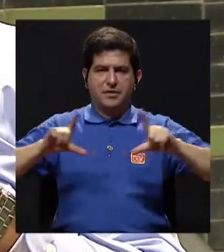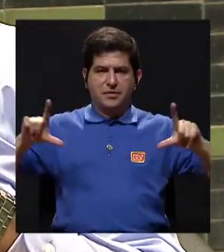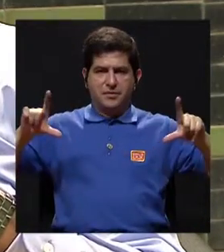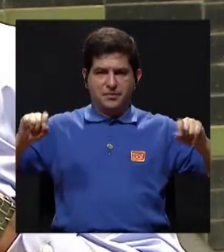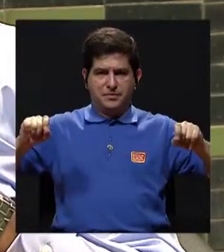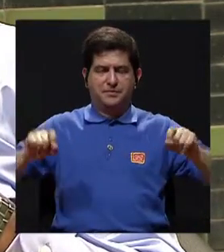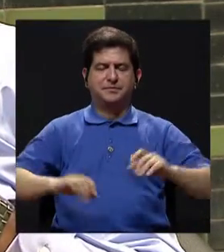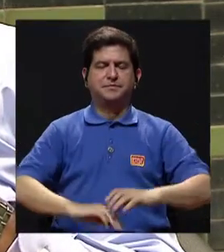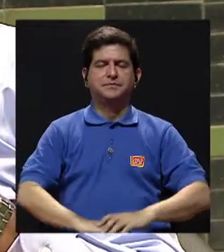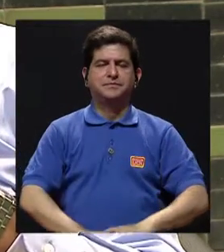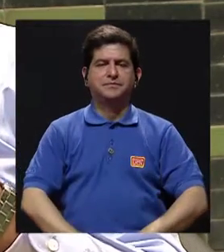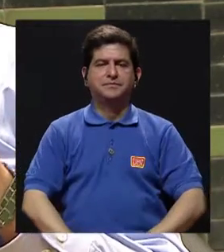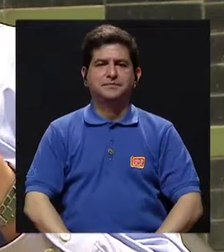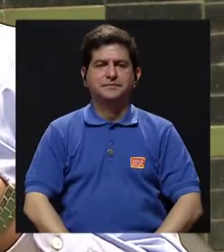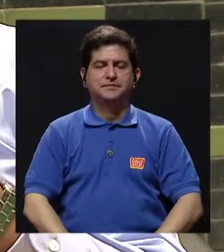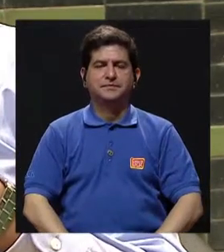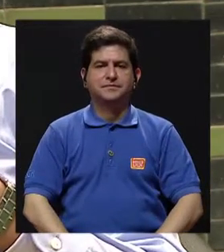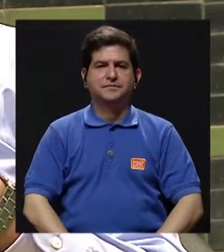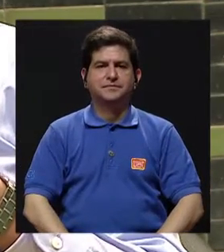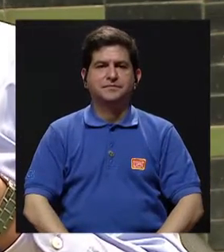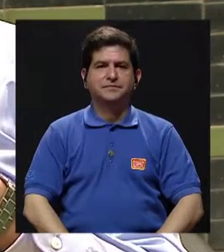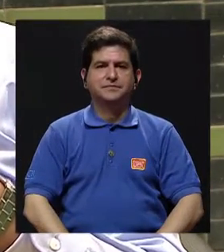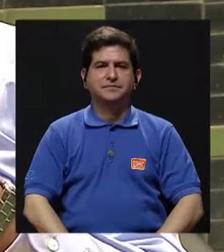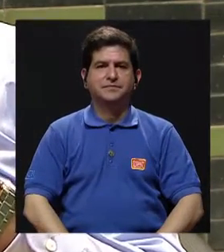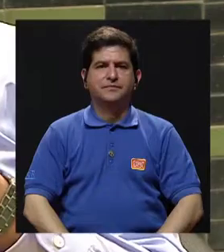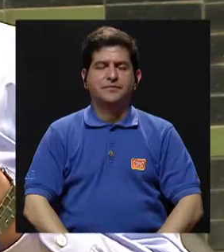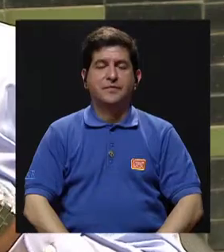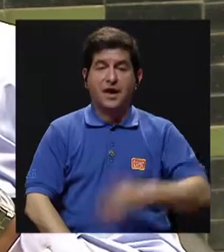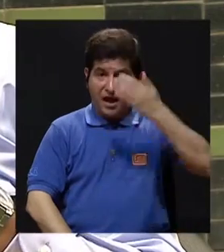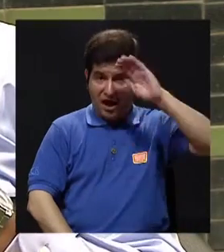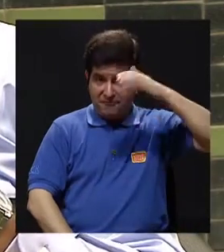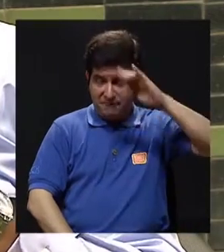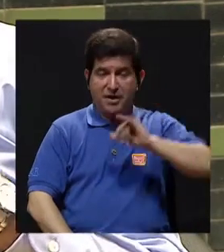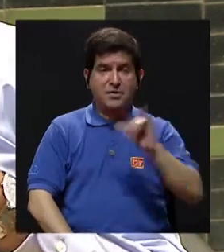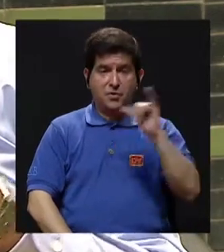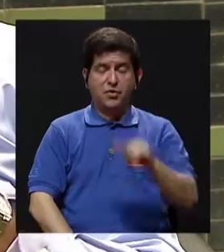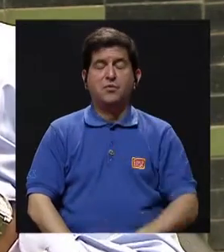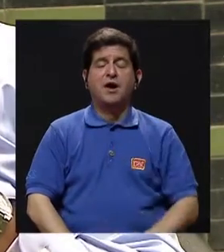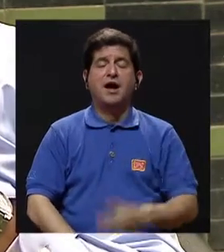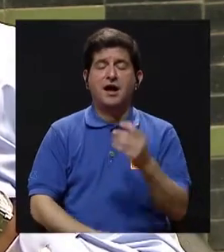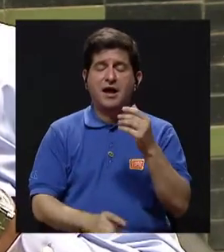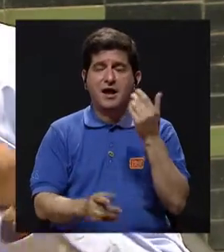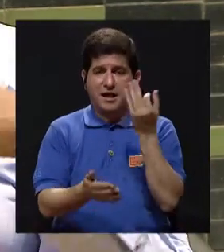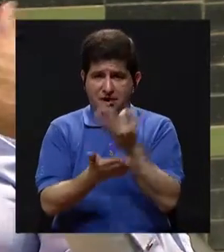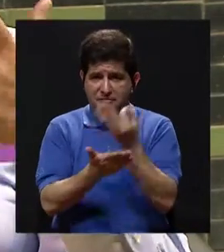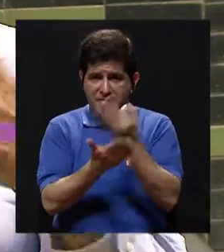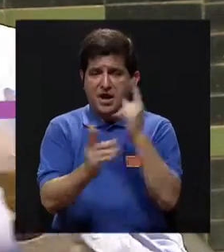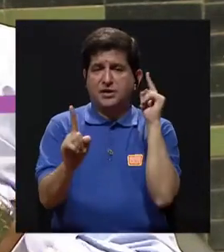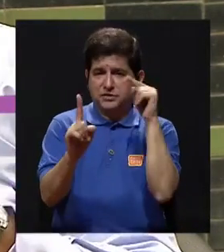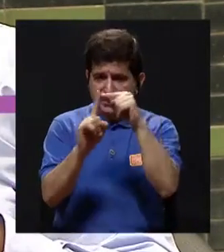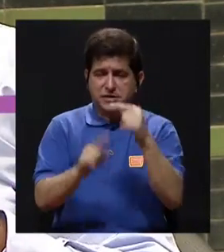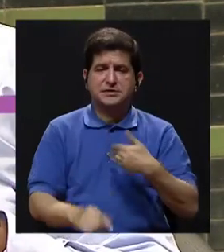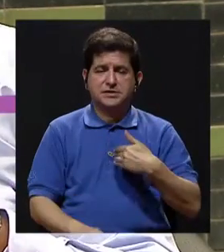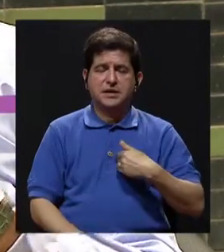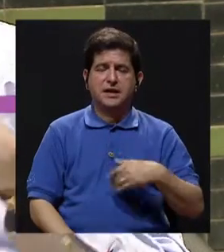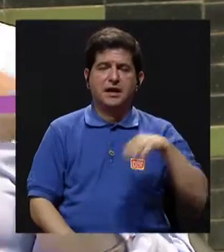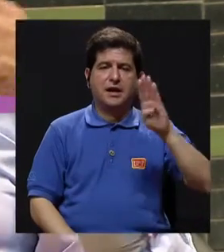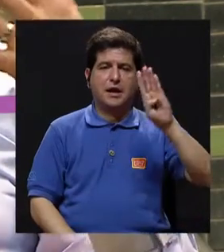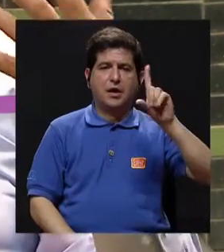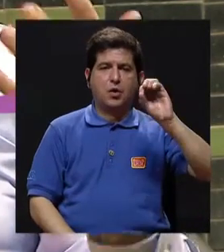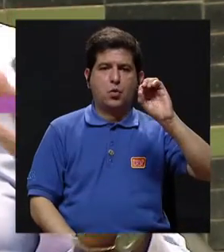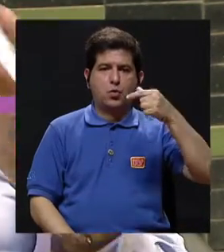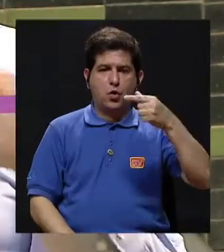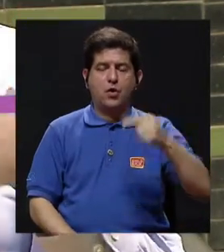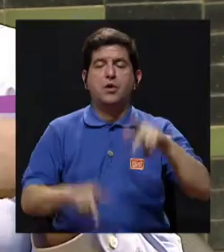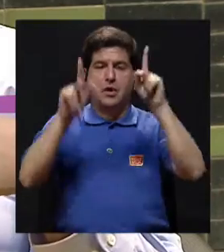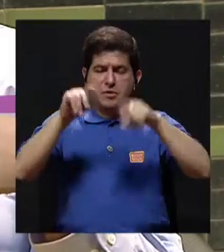.finanzasconpropósito.org y en el Facebook también de Finanzas con Propósito. Ahí tenemos también un blog y